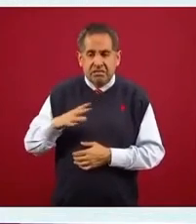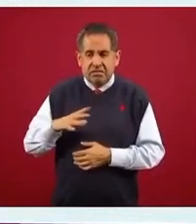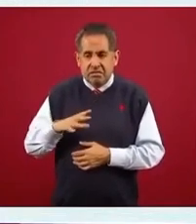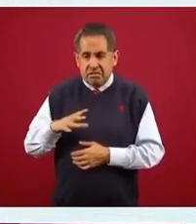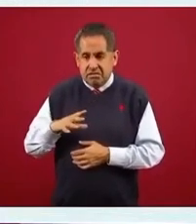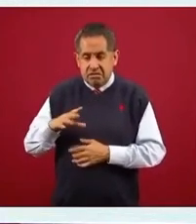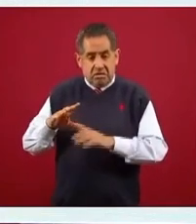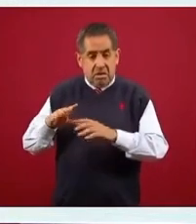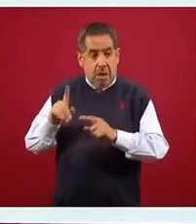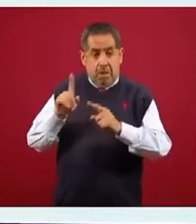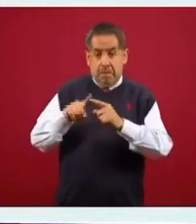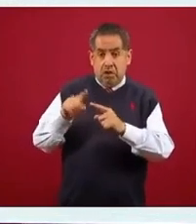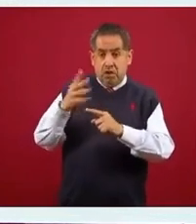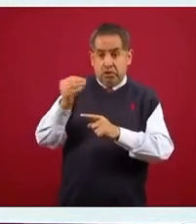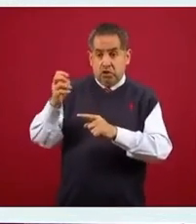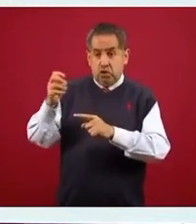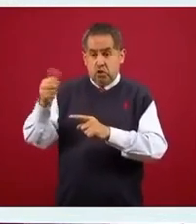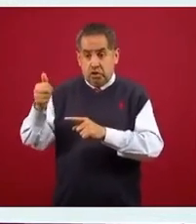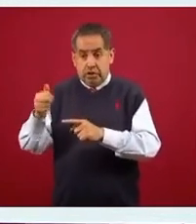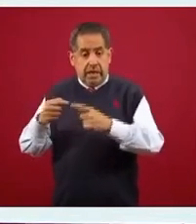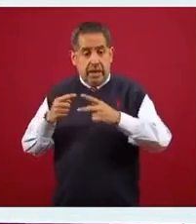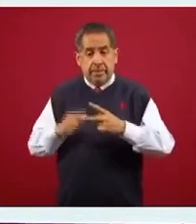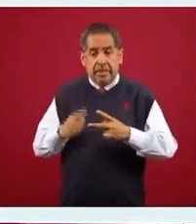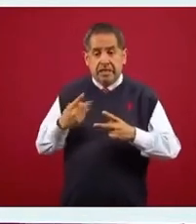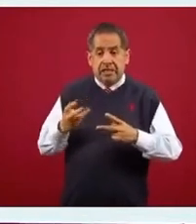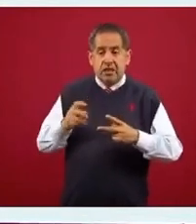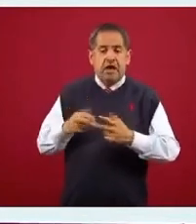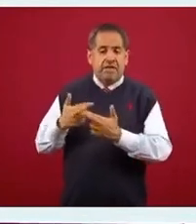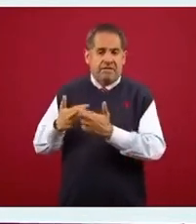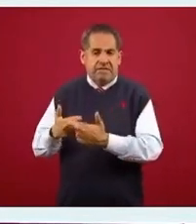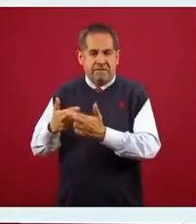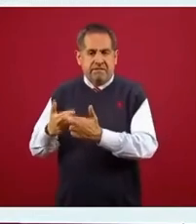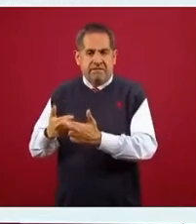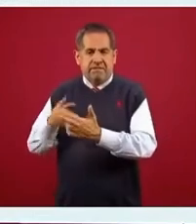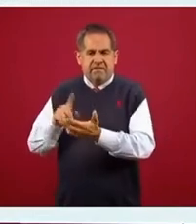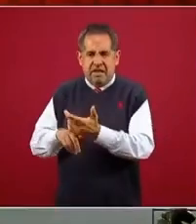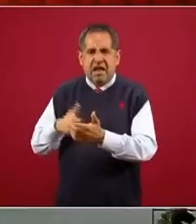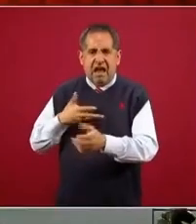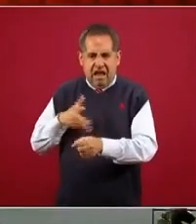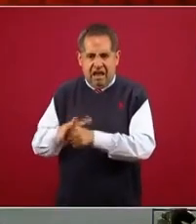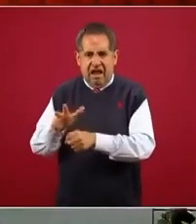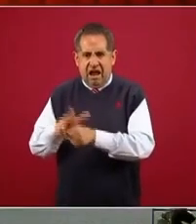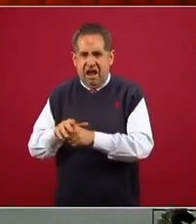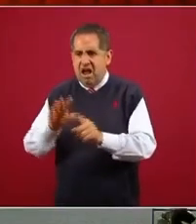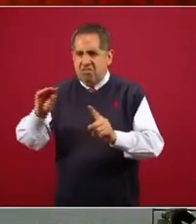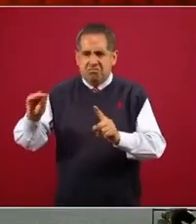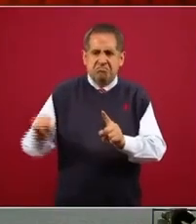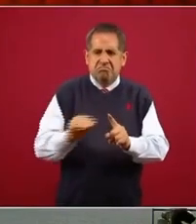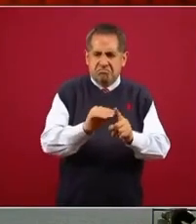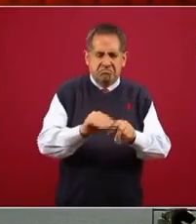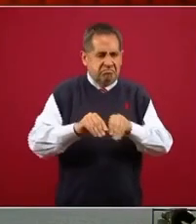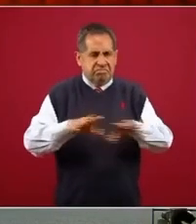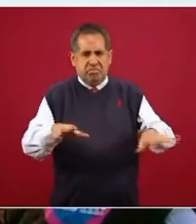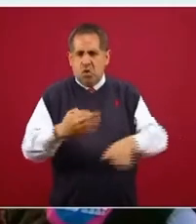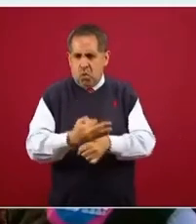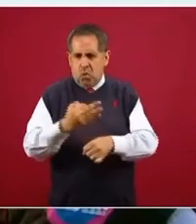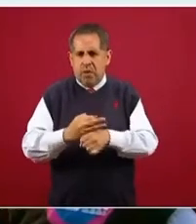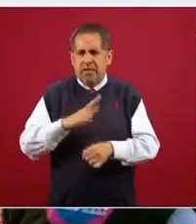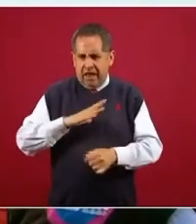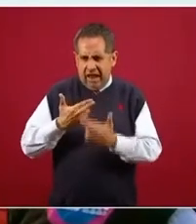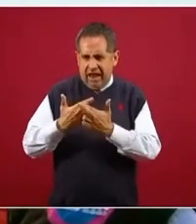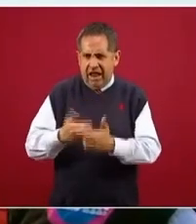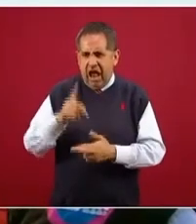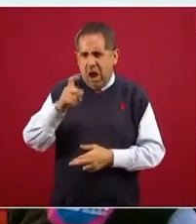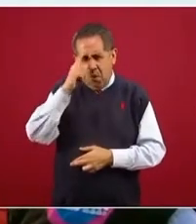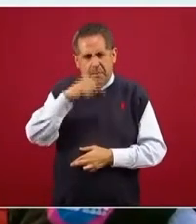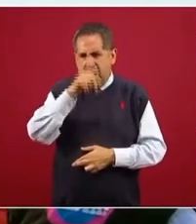con todo esto, 1.911, 1.302, está asegurado este riego, ahorita, en este momento,